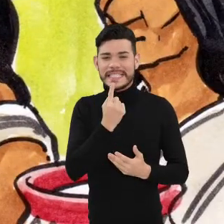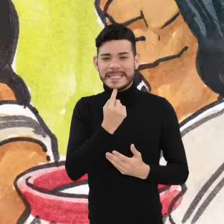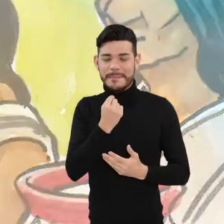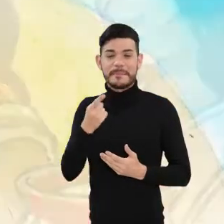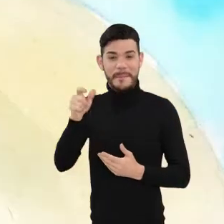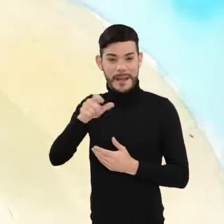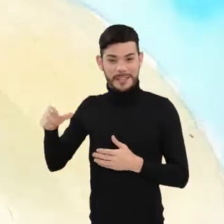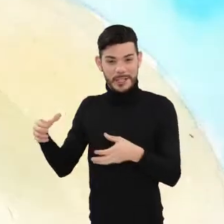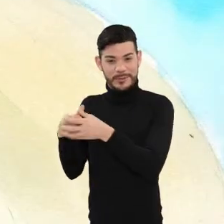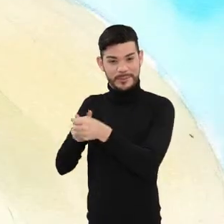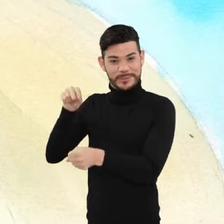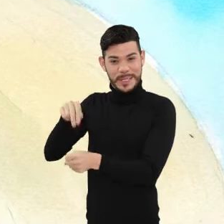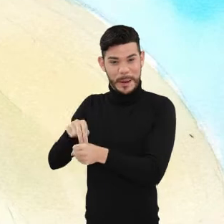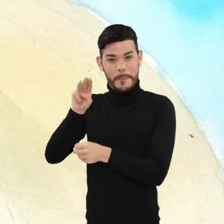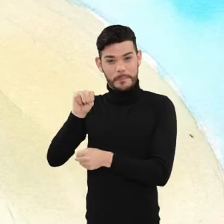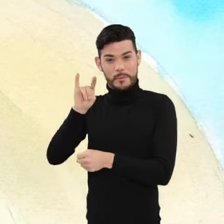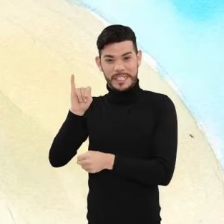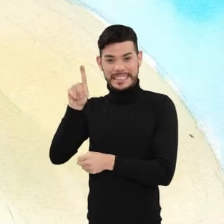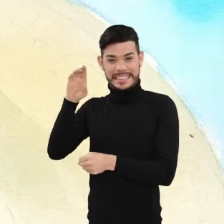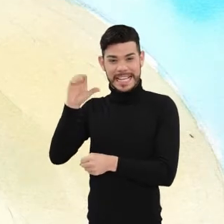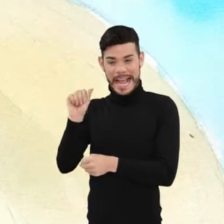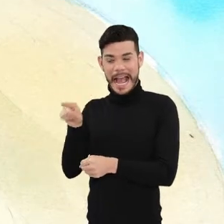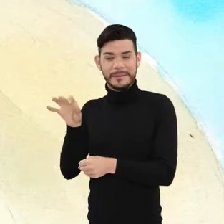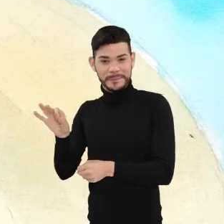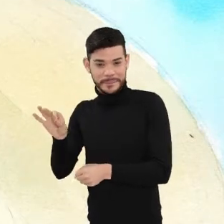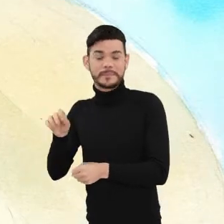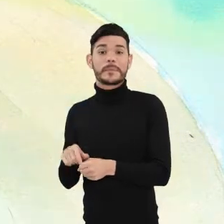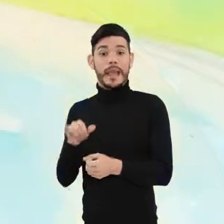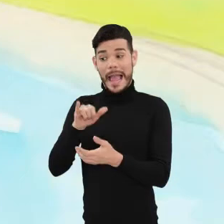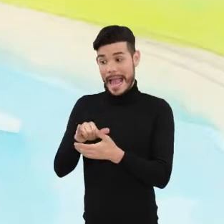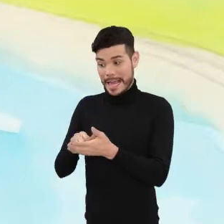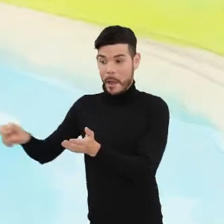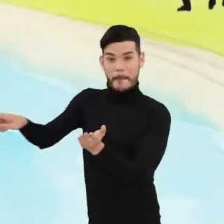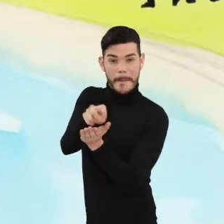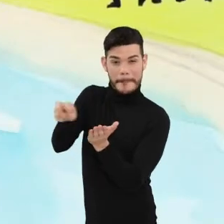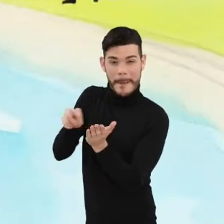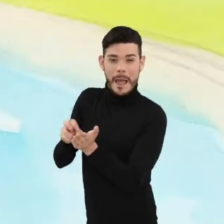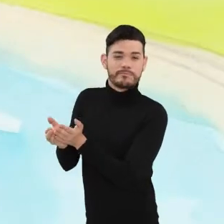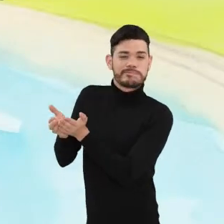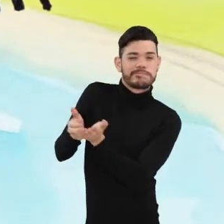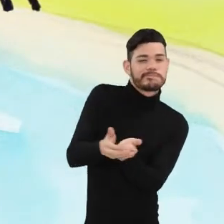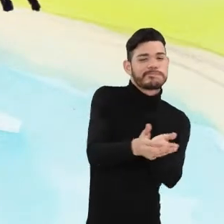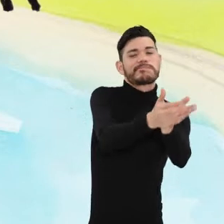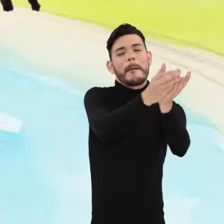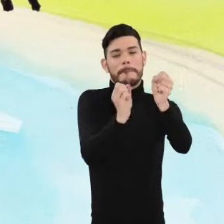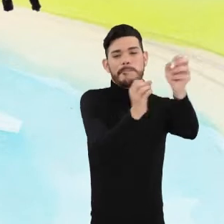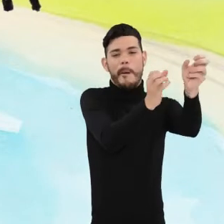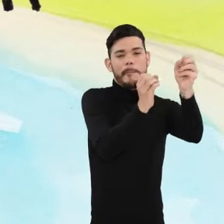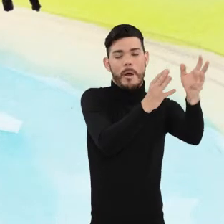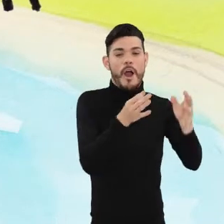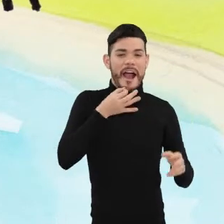del río. Del mismo modo fue que el café pudo salir río abajo hasta las costas para ser exportado y hacernos ganar el